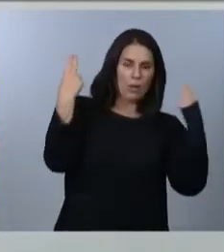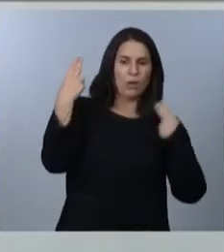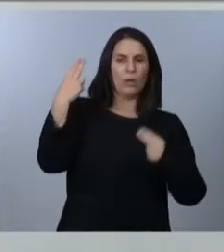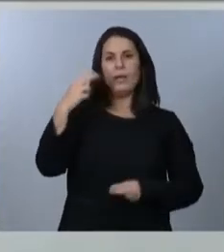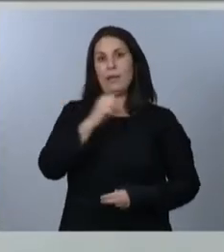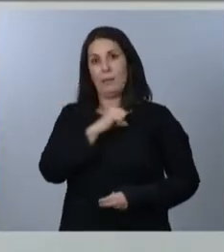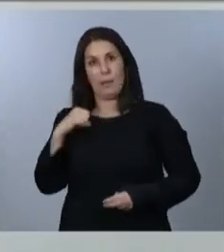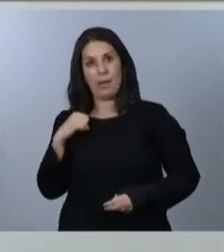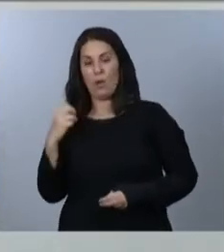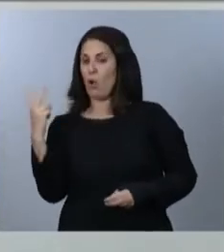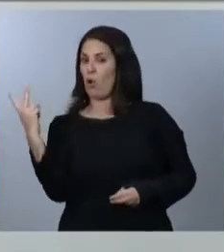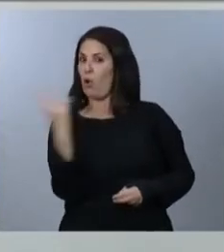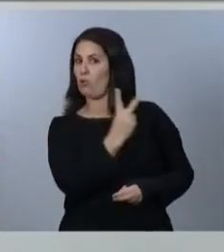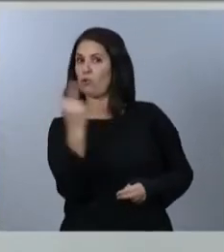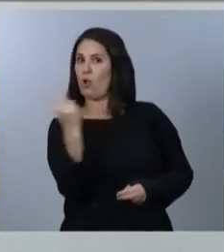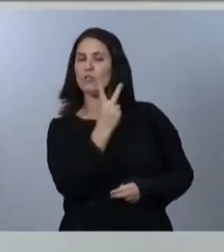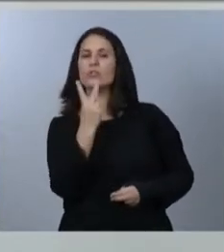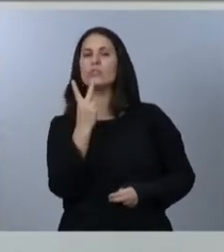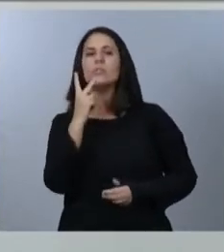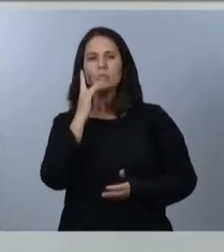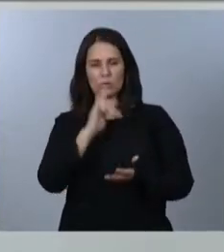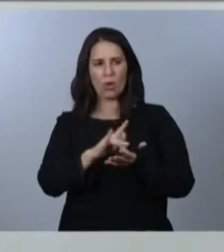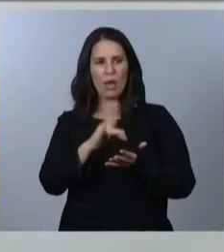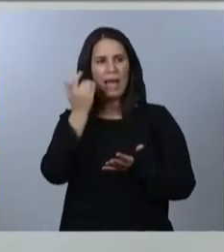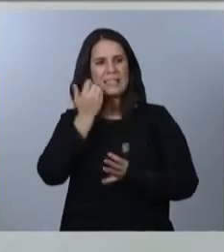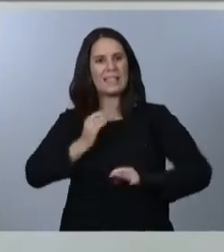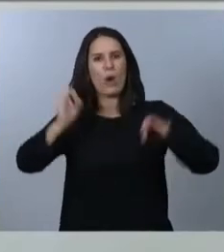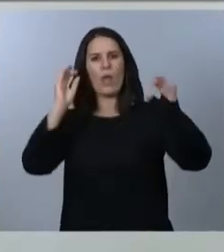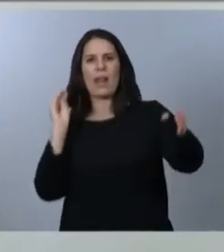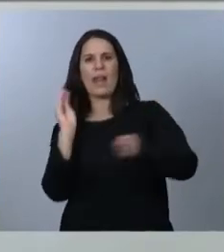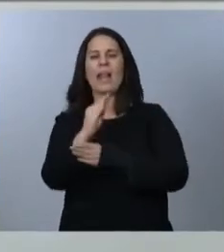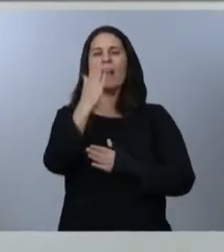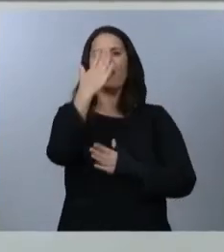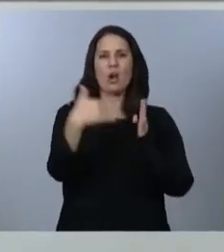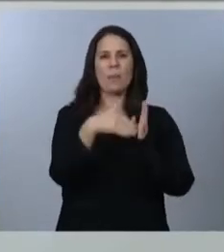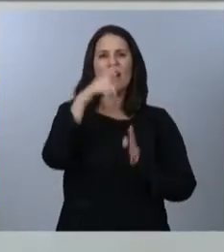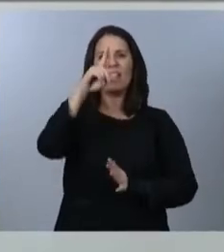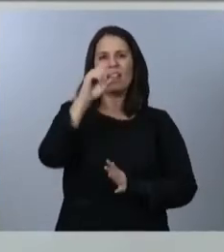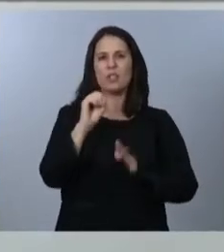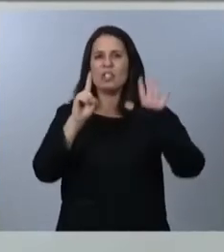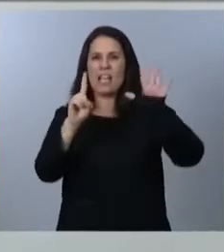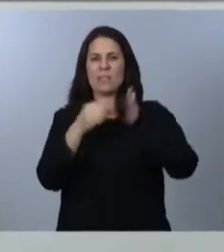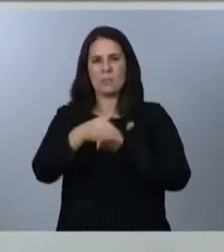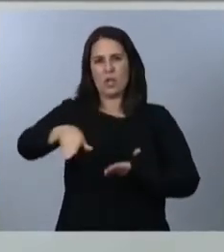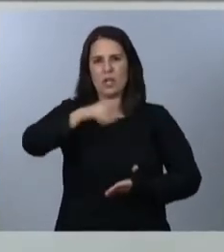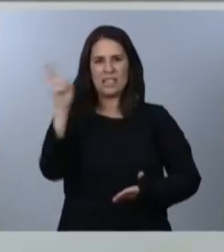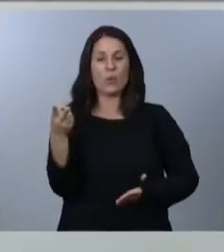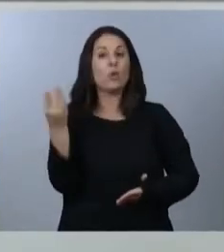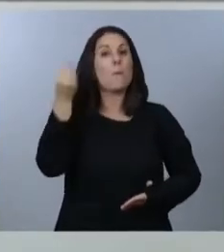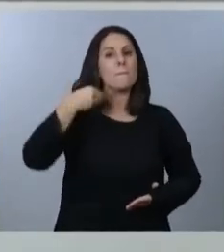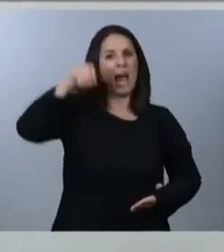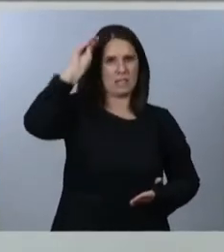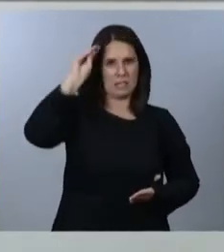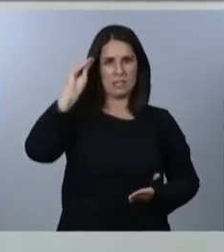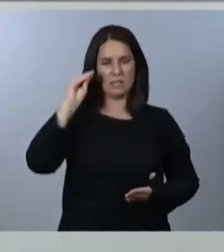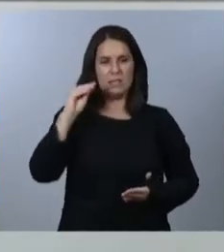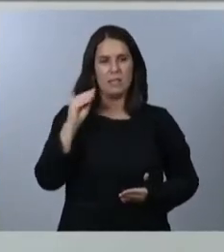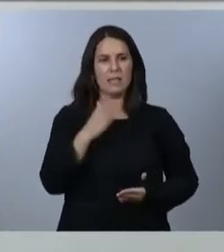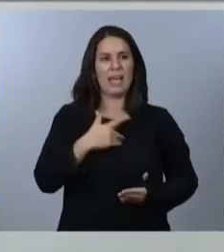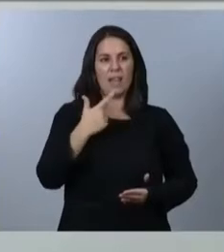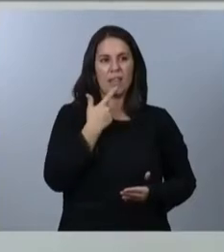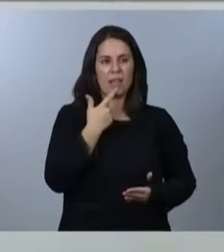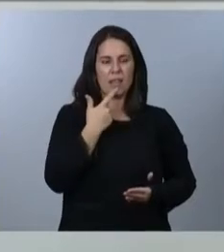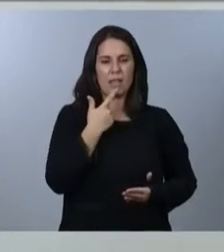va a recibir una inyección extraordinaria de 5.106 millones de euros, más, lo que supone un aumento